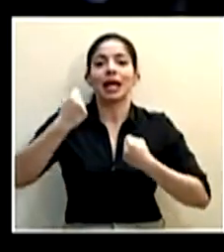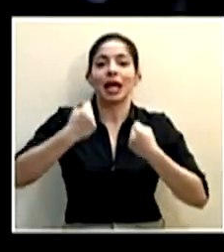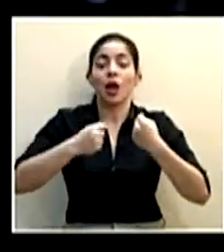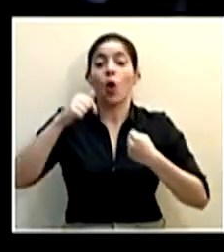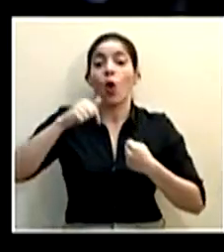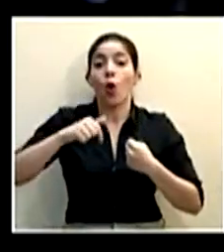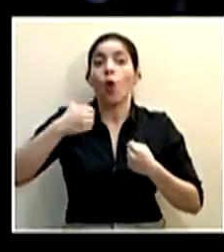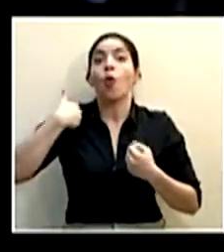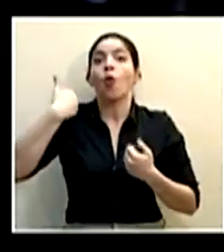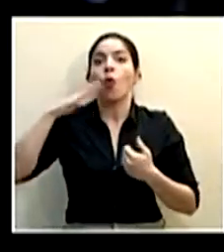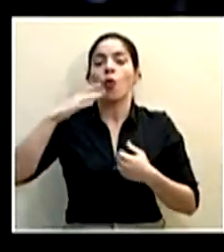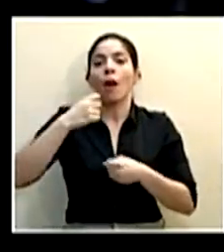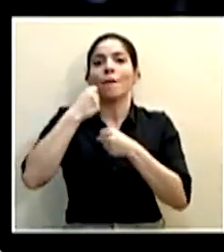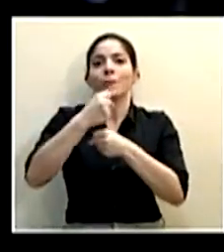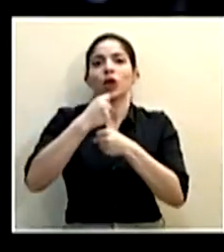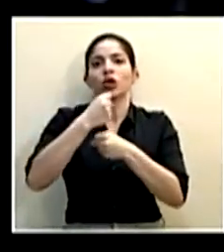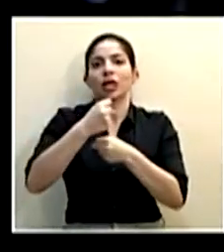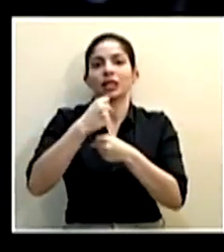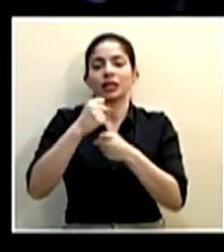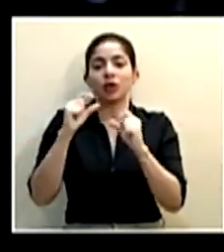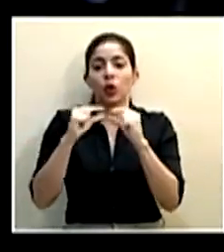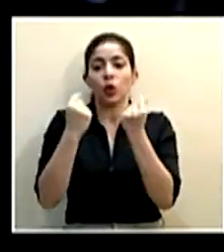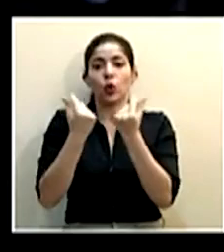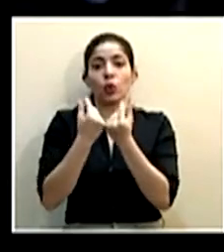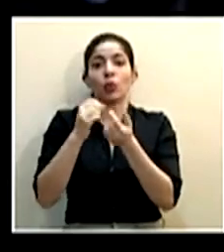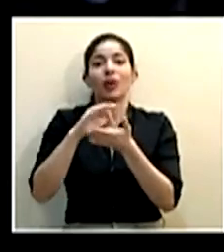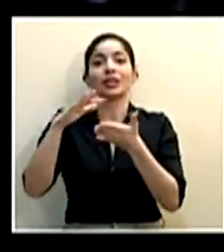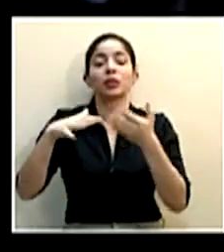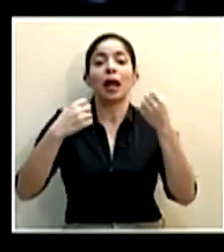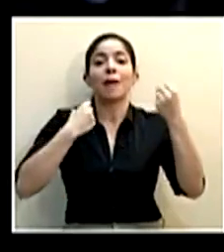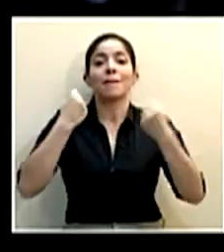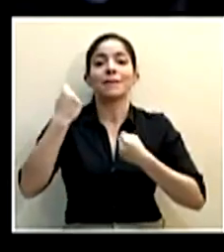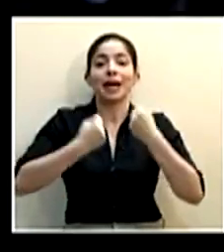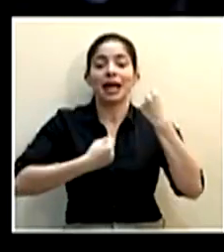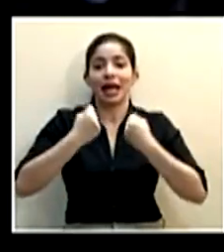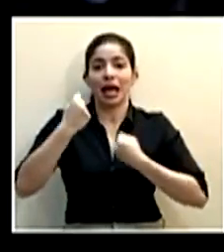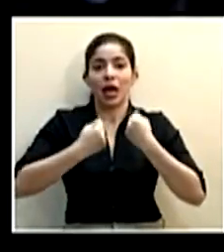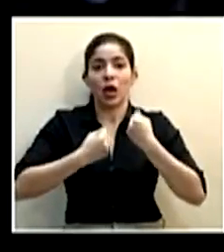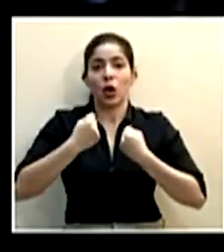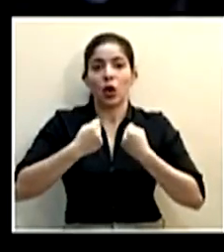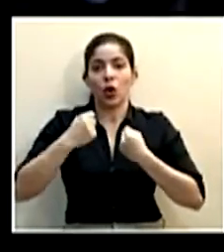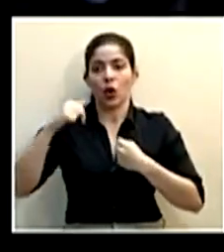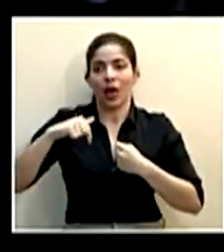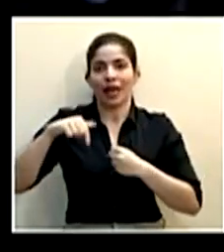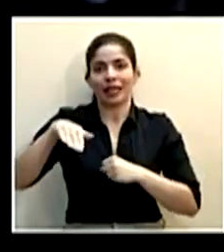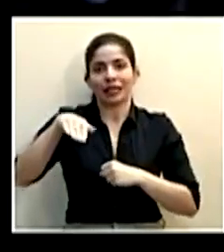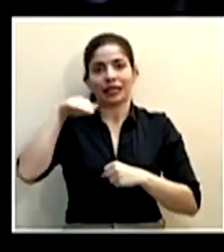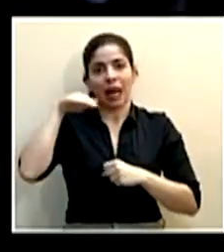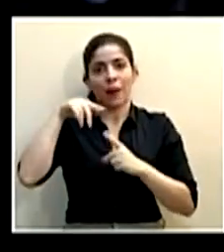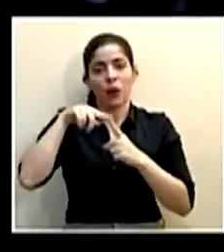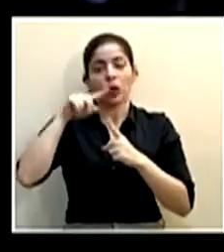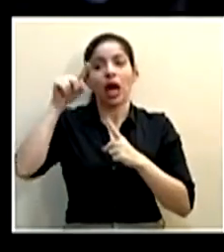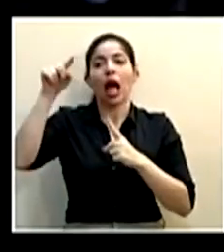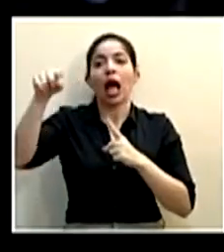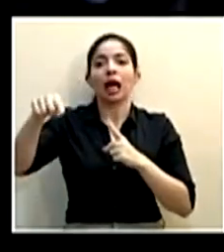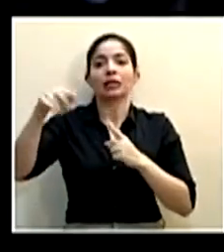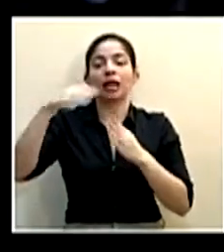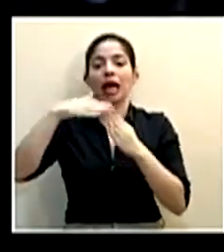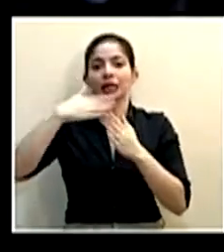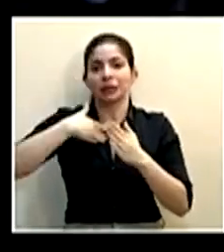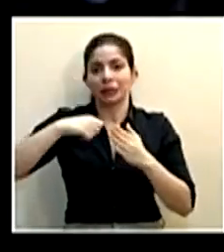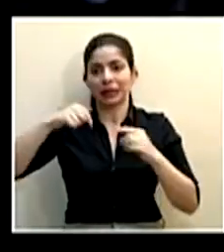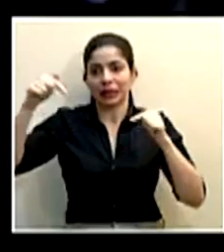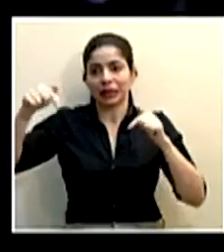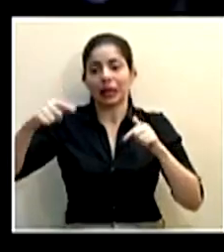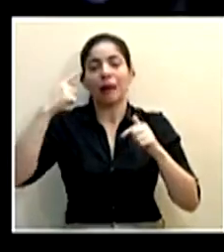una manifestación de un grupo de escuelas de manejo desde acá, desde Zapote hasta Casa Presidencial